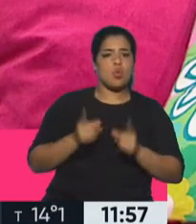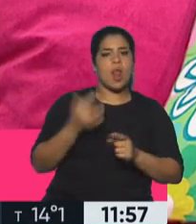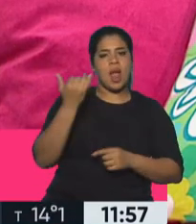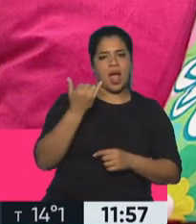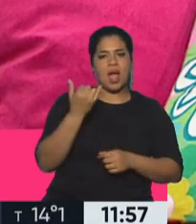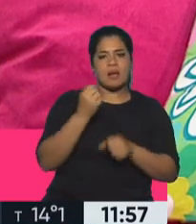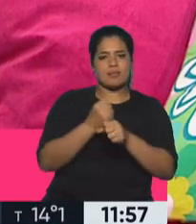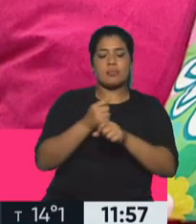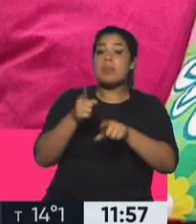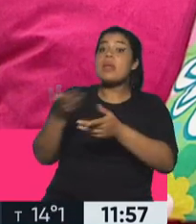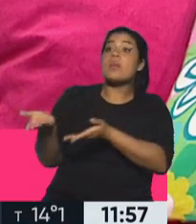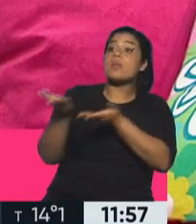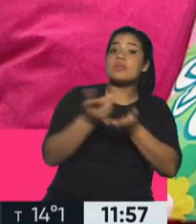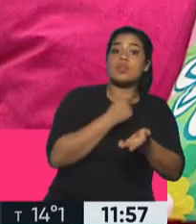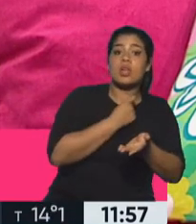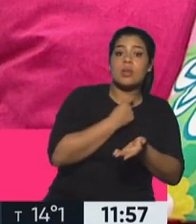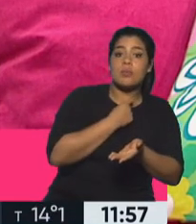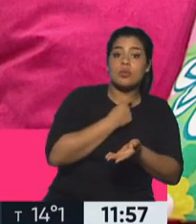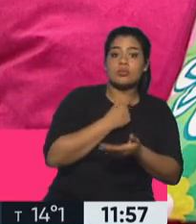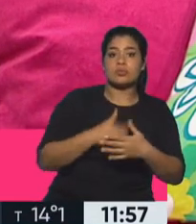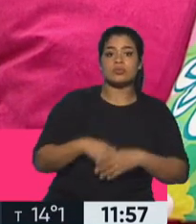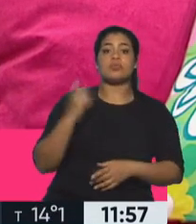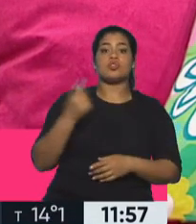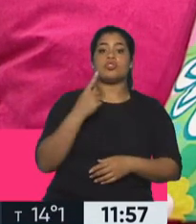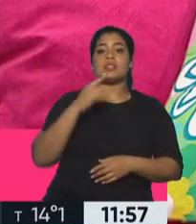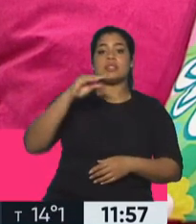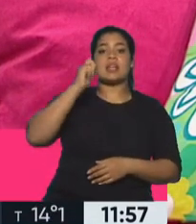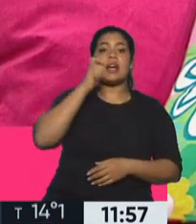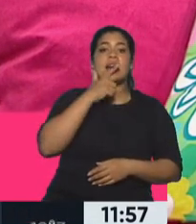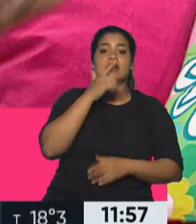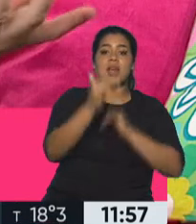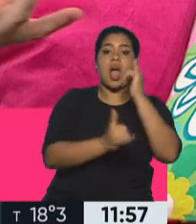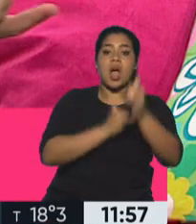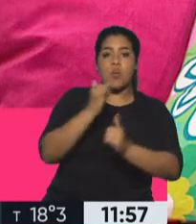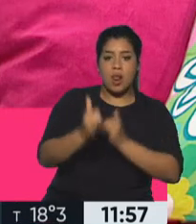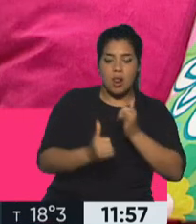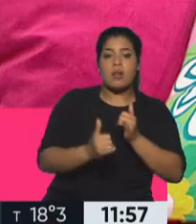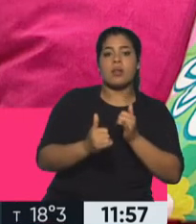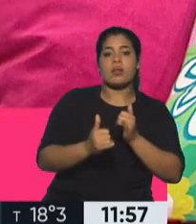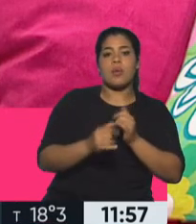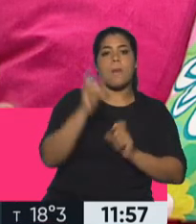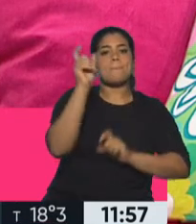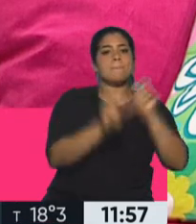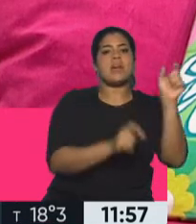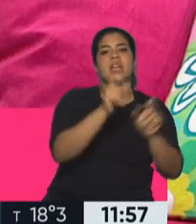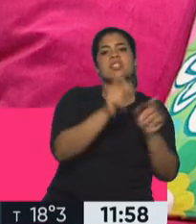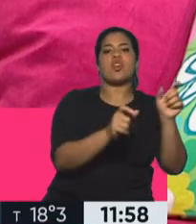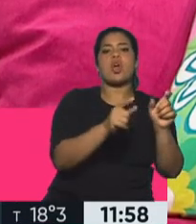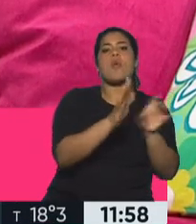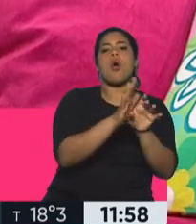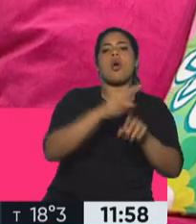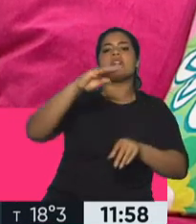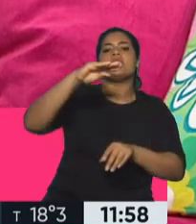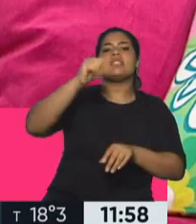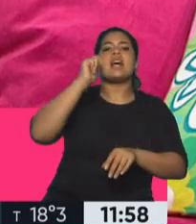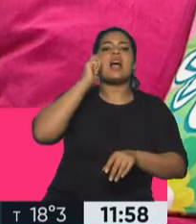invitación que queremos hacer es, cuando hablamos del Chagas, no hablar de, cuando hablamos de las personas, no decir la palabra Chagásico, Chagásica,